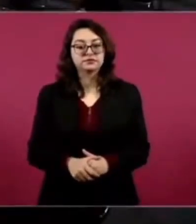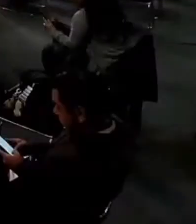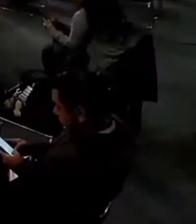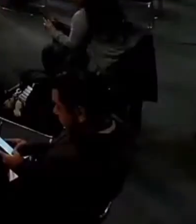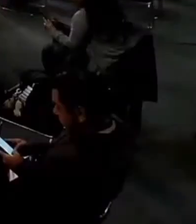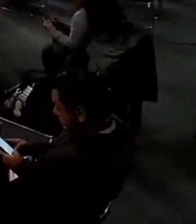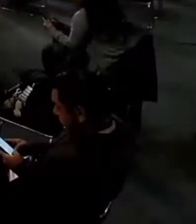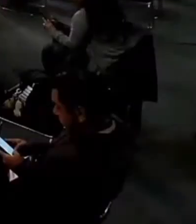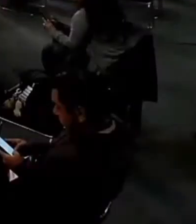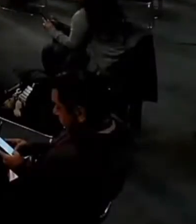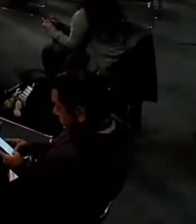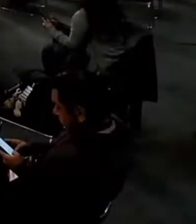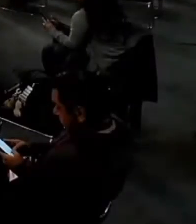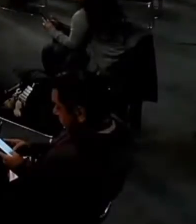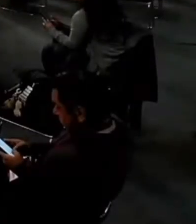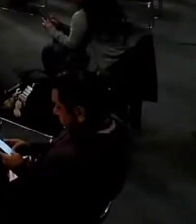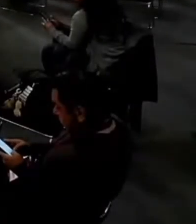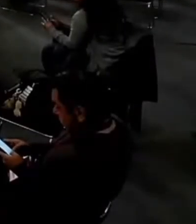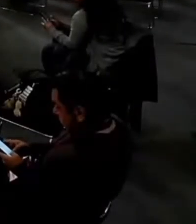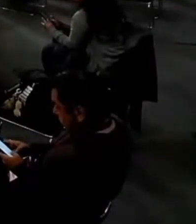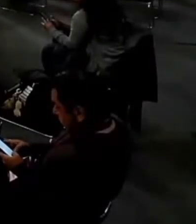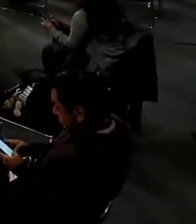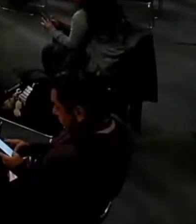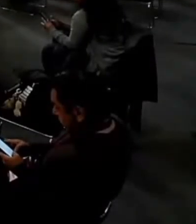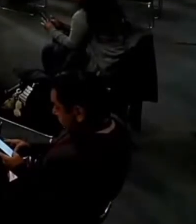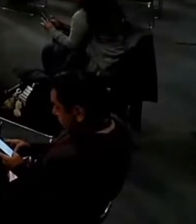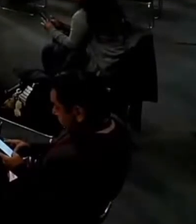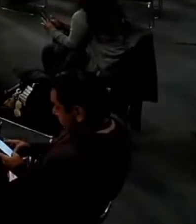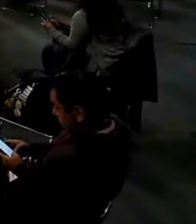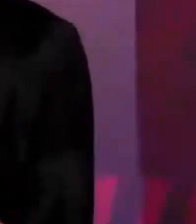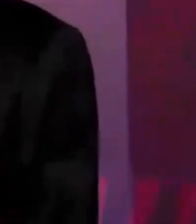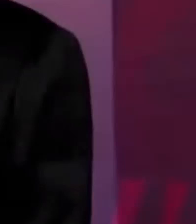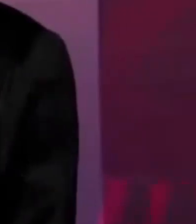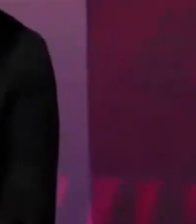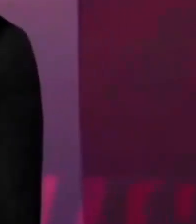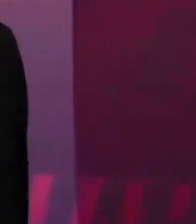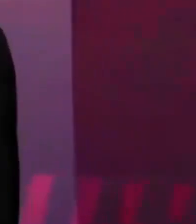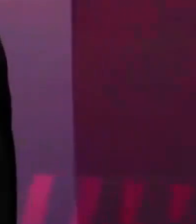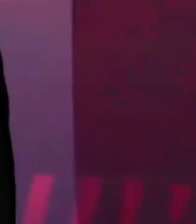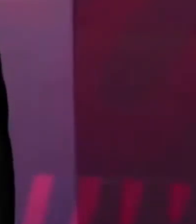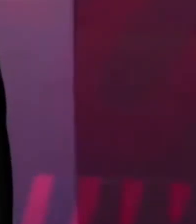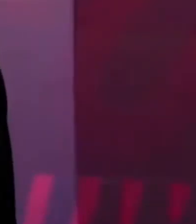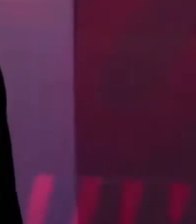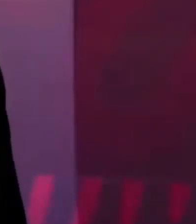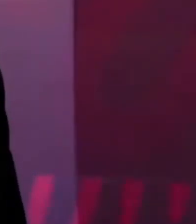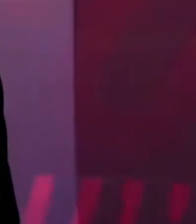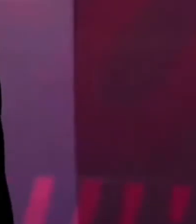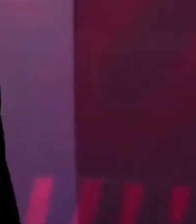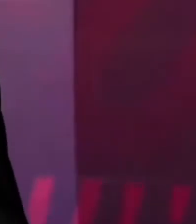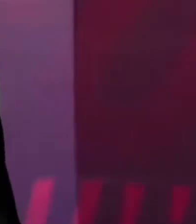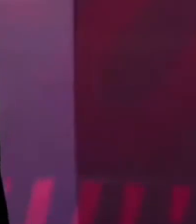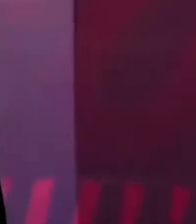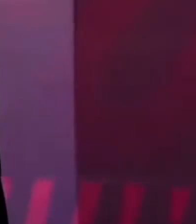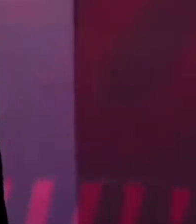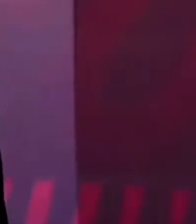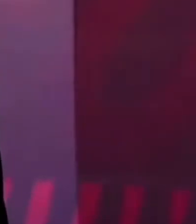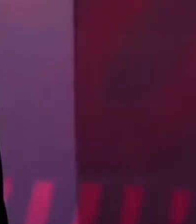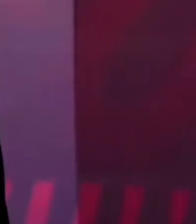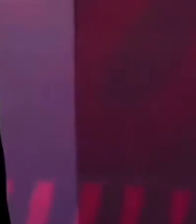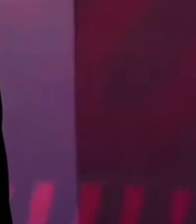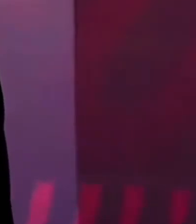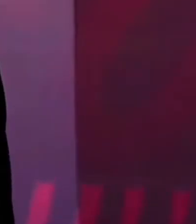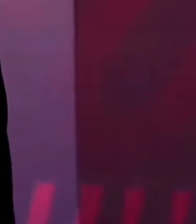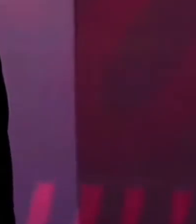Yo ya no voy a estar. Acuérdense que yo ya voy de